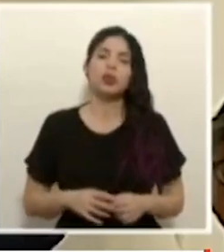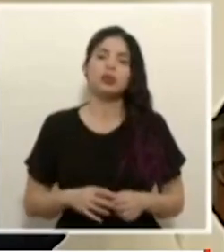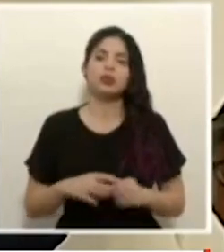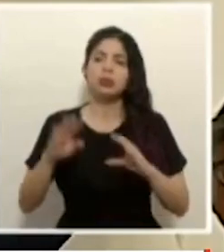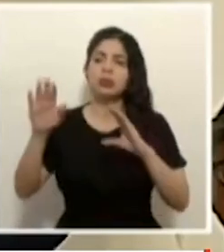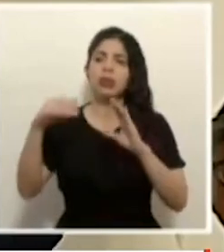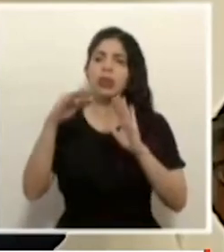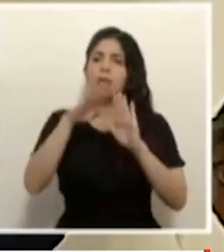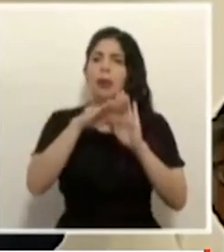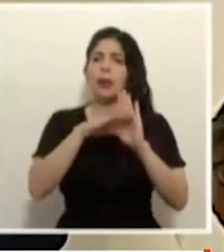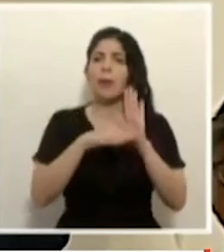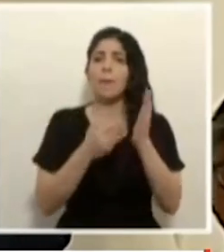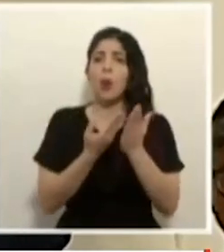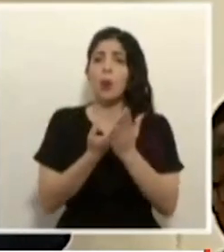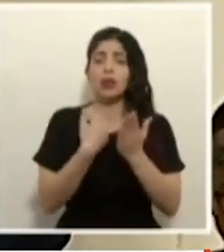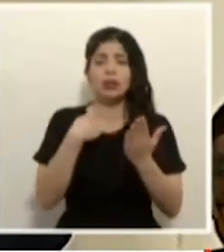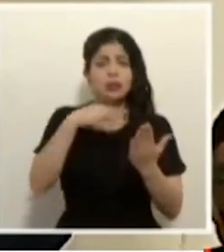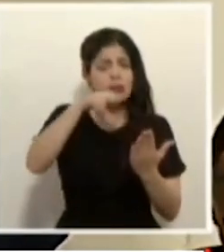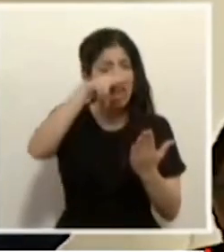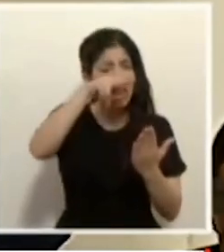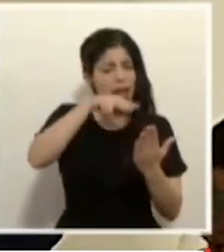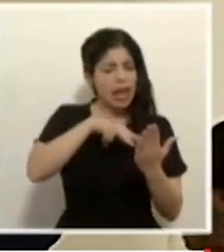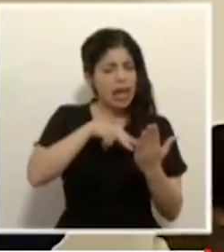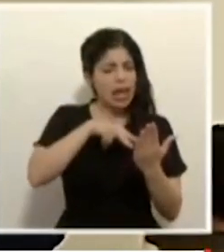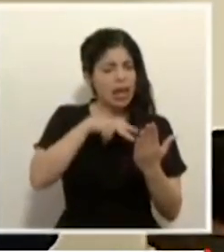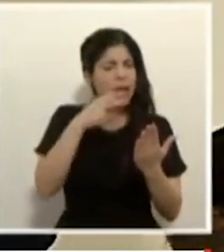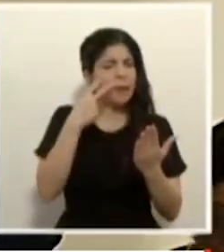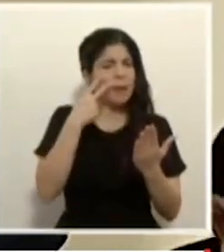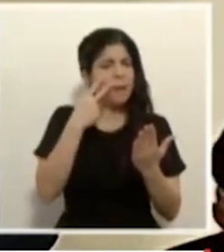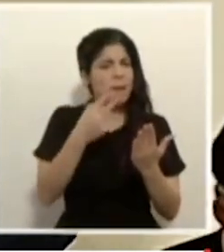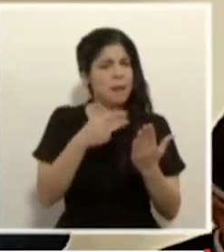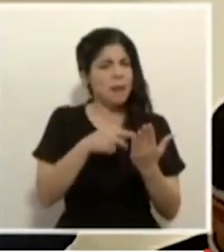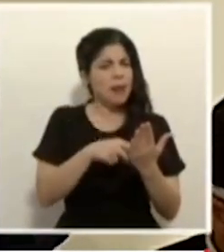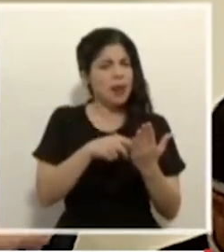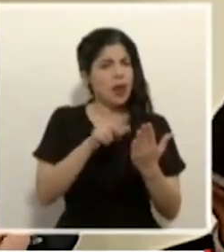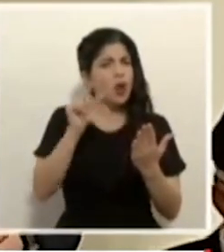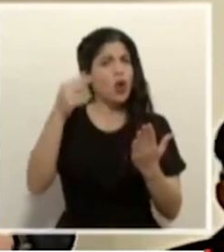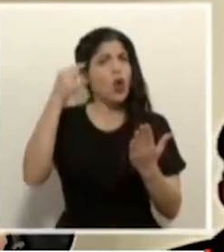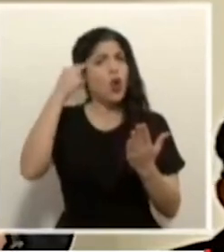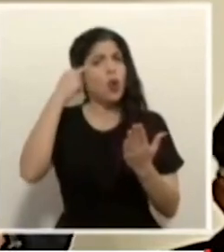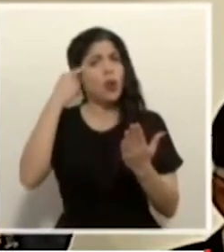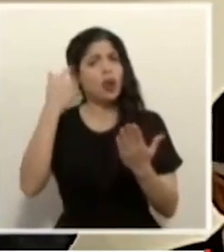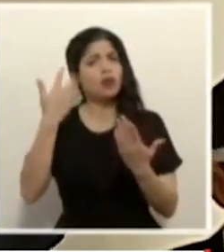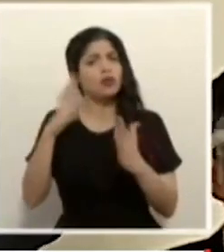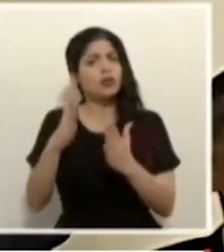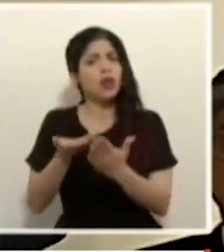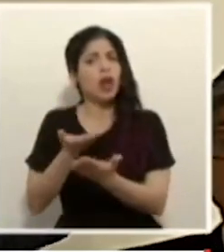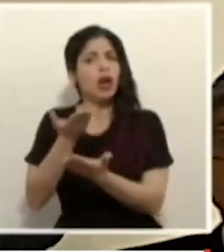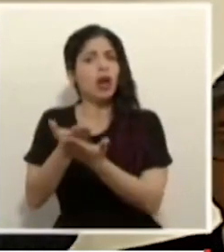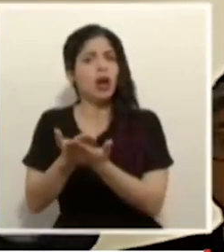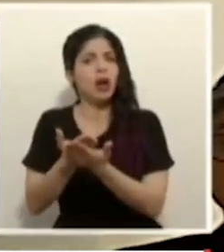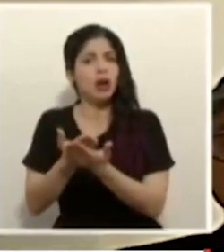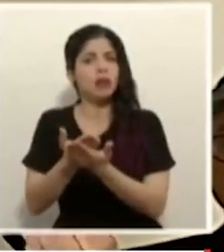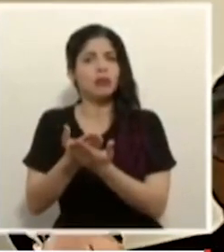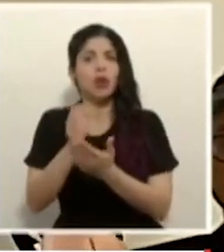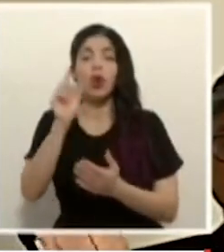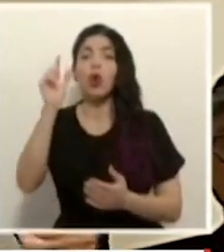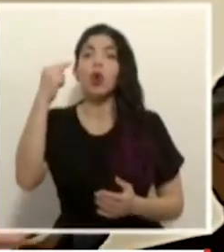envían unas propuestas pero cuando uno lee las propuestas ve que es lo que el gobierno ha puesto sobre la mesa o el gobierno es lo que